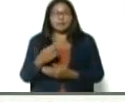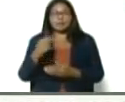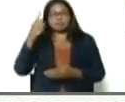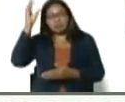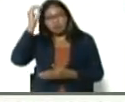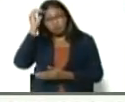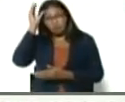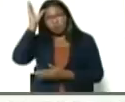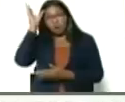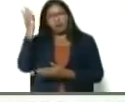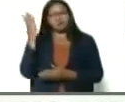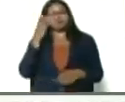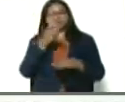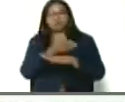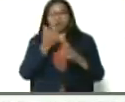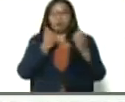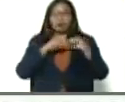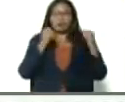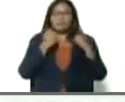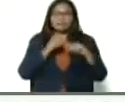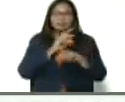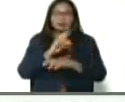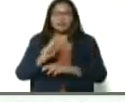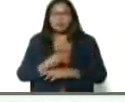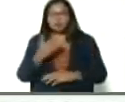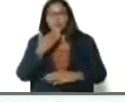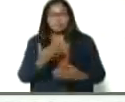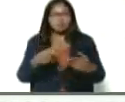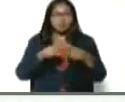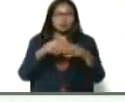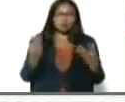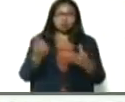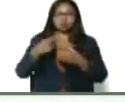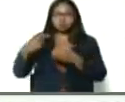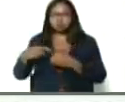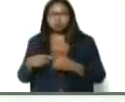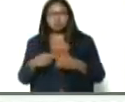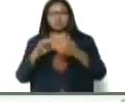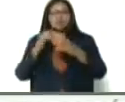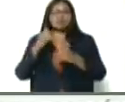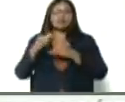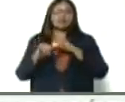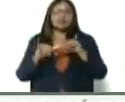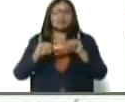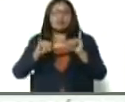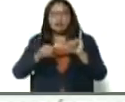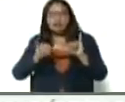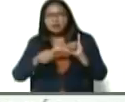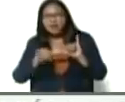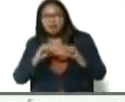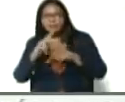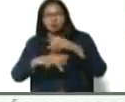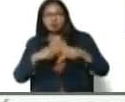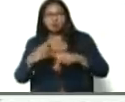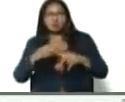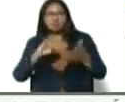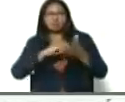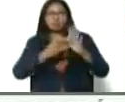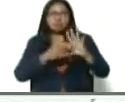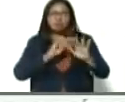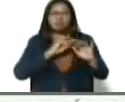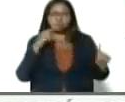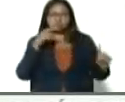vamos también con la práctica, como usted nos lo ha pedido, con un conjunto de ingenieros, productores, técnicos que están dedicados